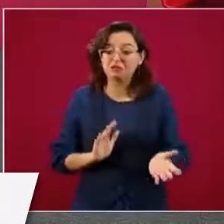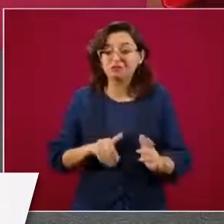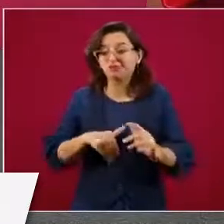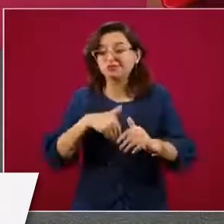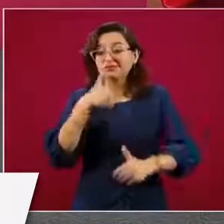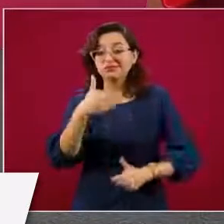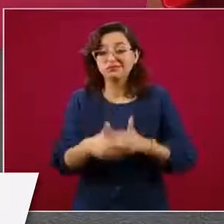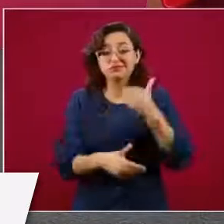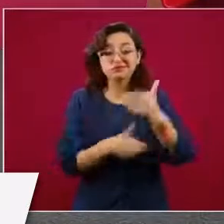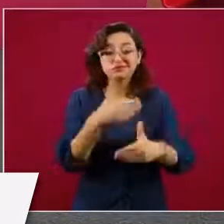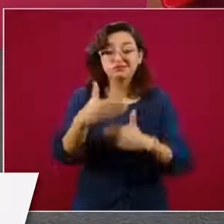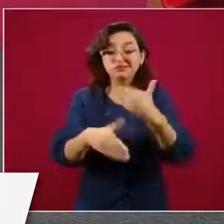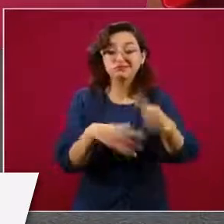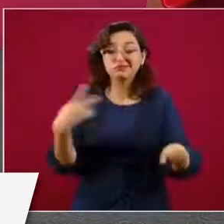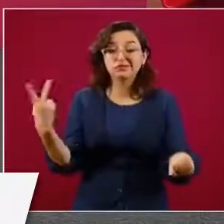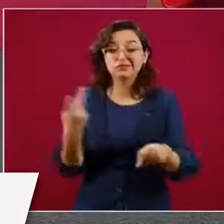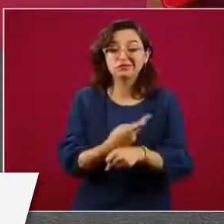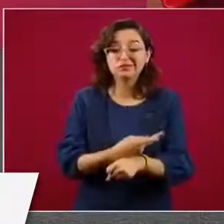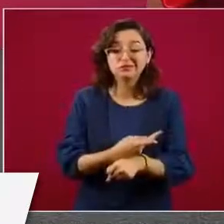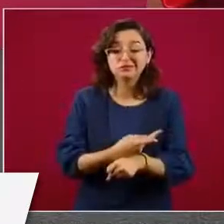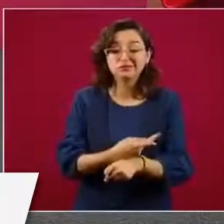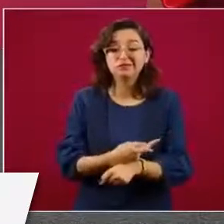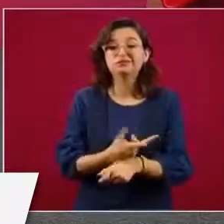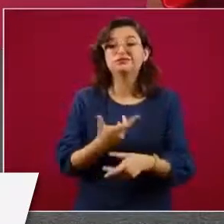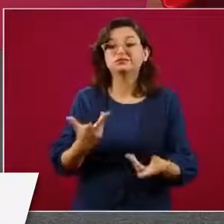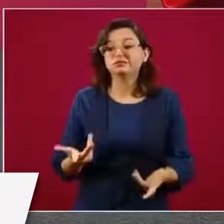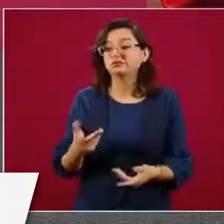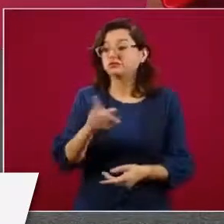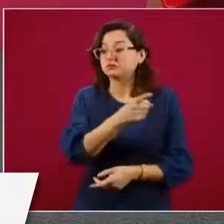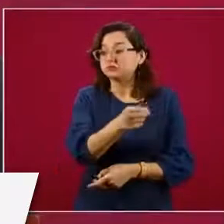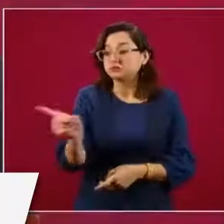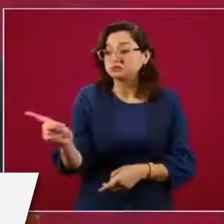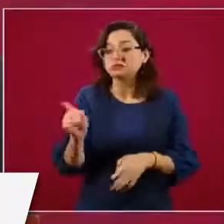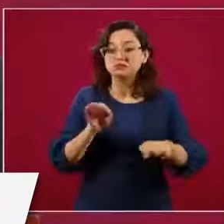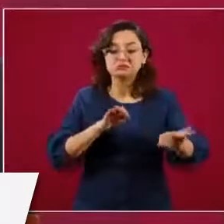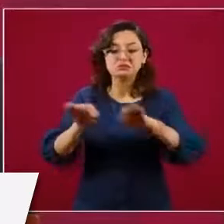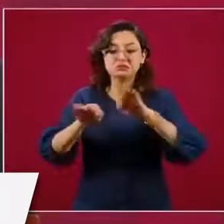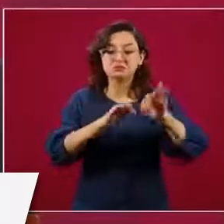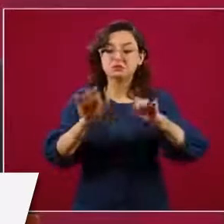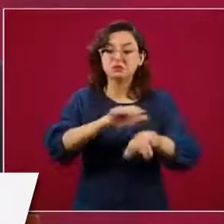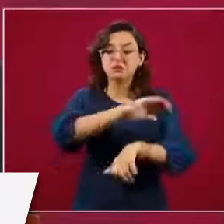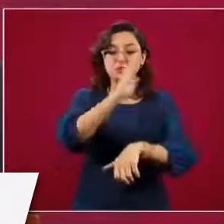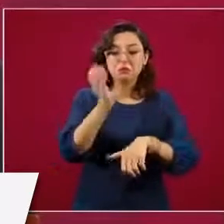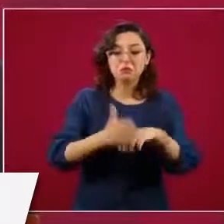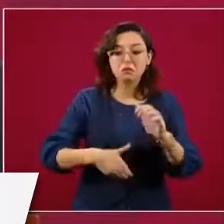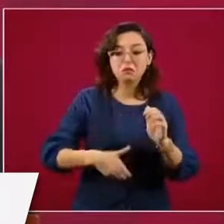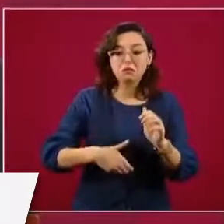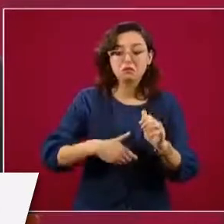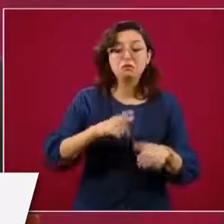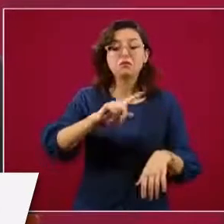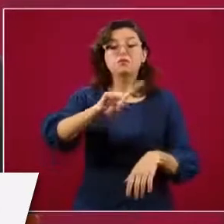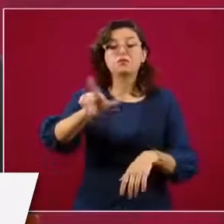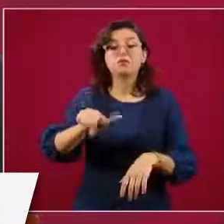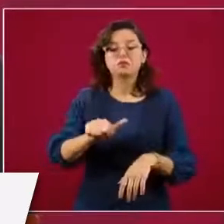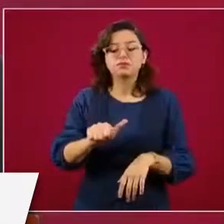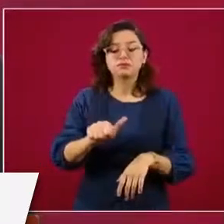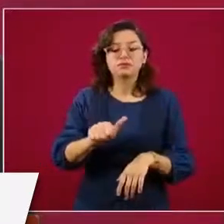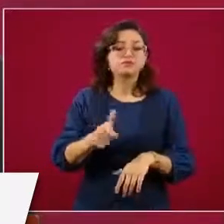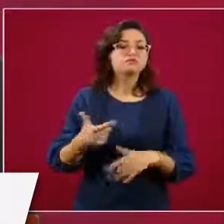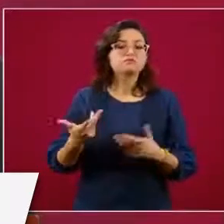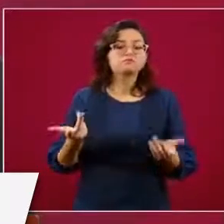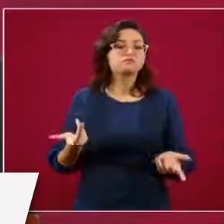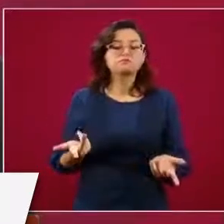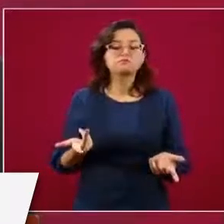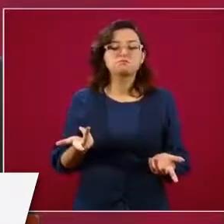concluir su etapa laboral los trabajadores y van a